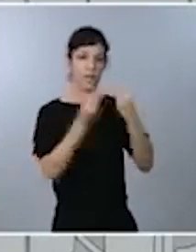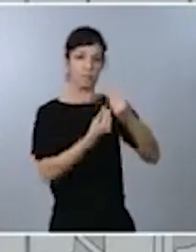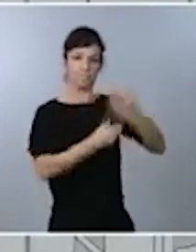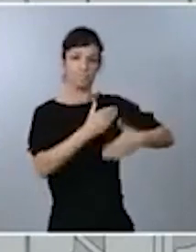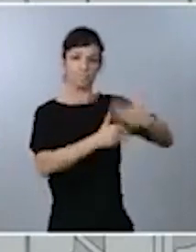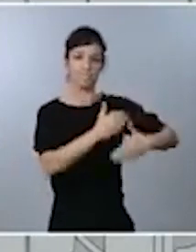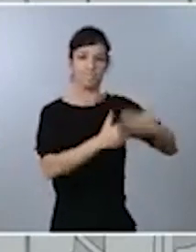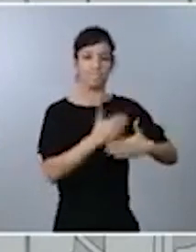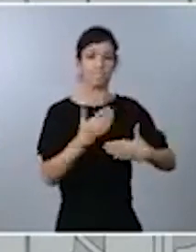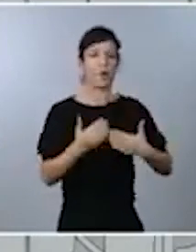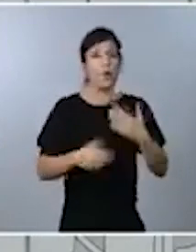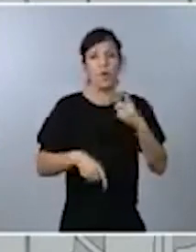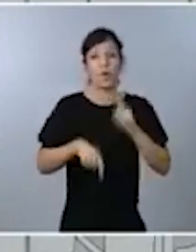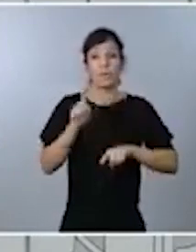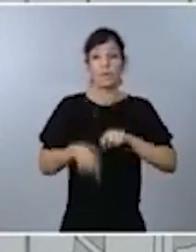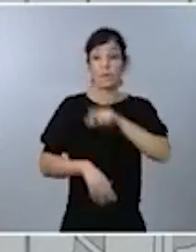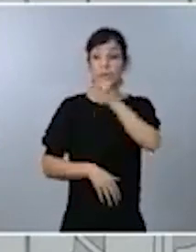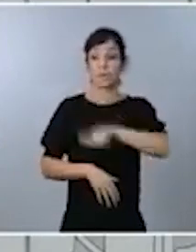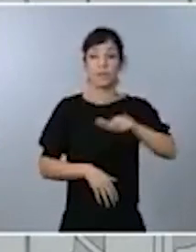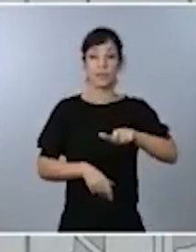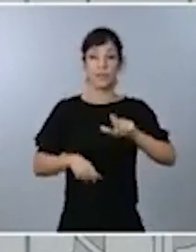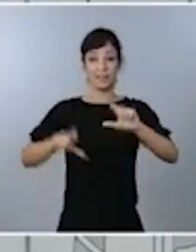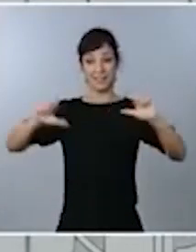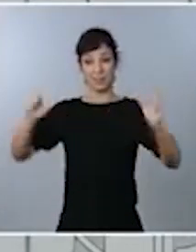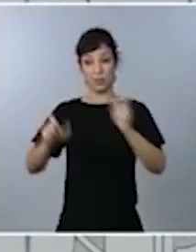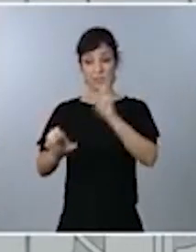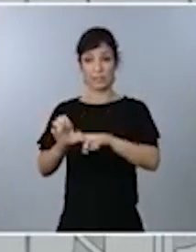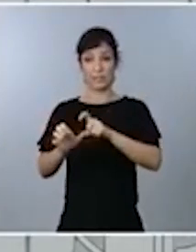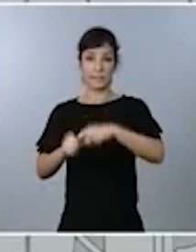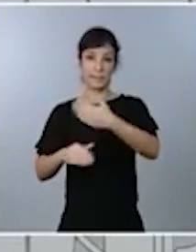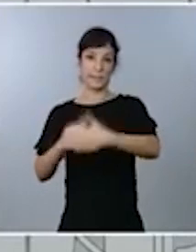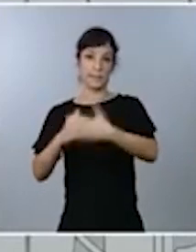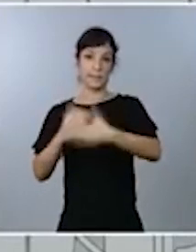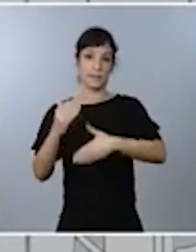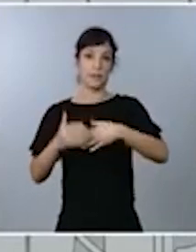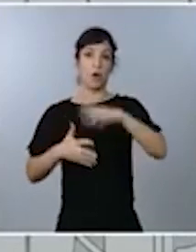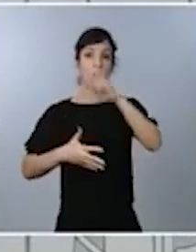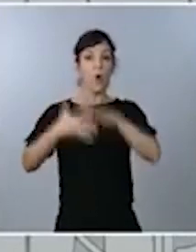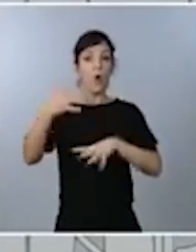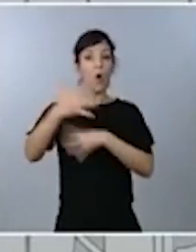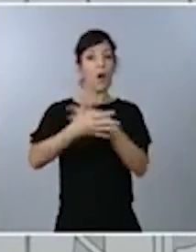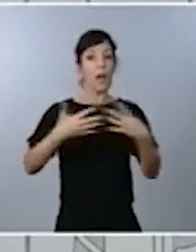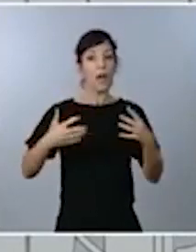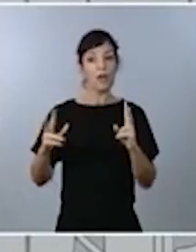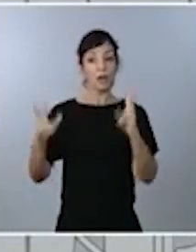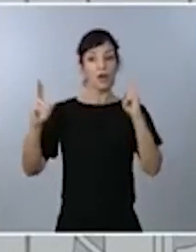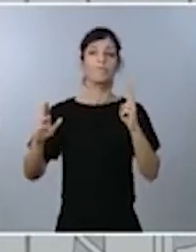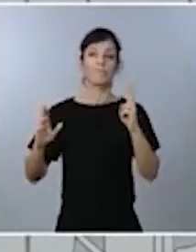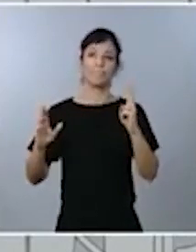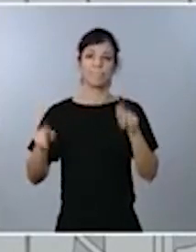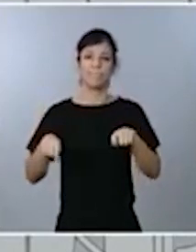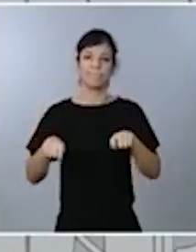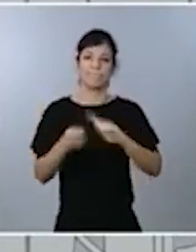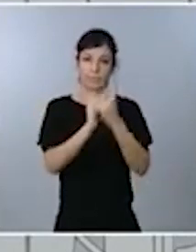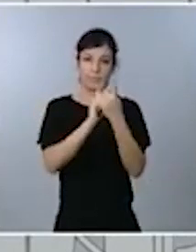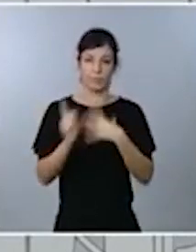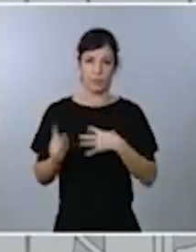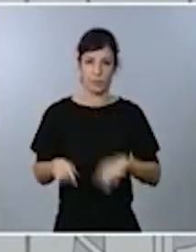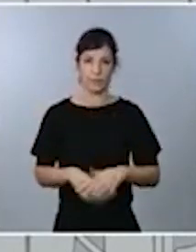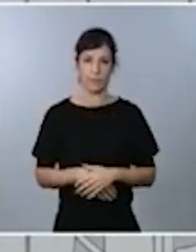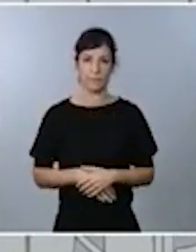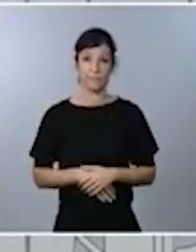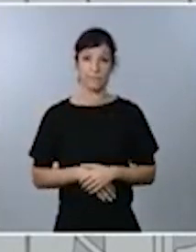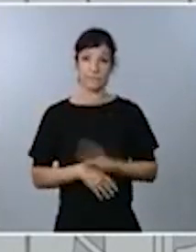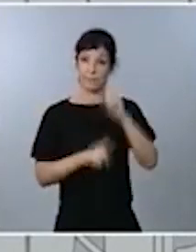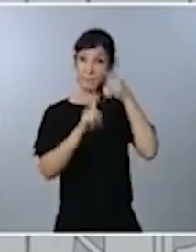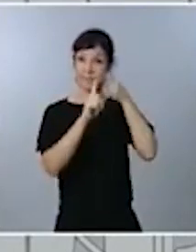personas que participen en reuniones y también al horario en que se producen esas reuniones. Nuestro objetivo es reducir contagios,